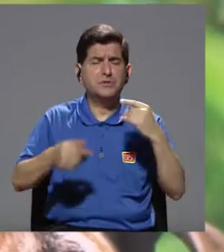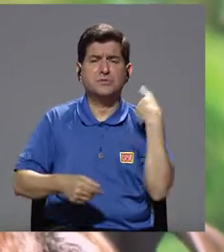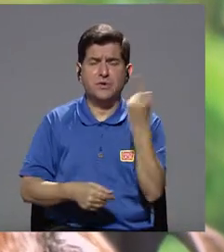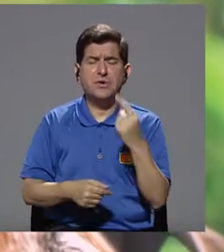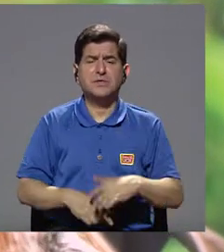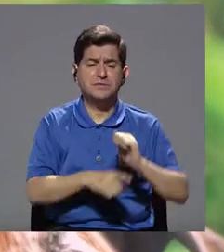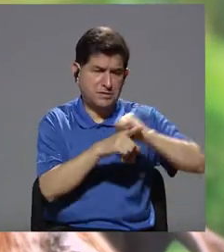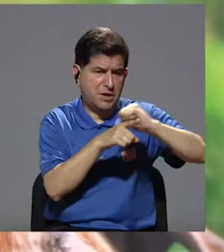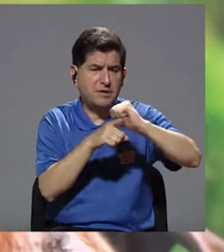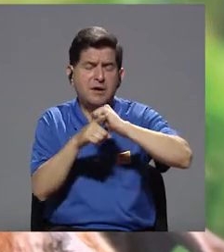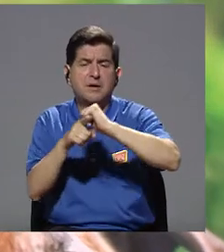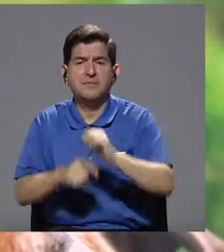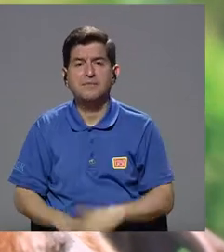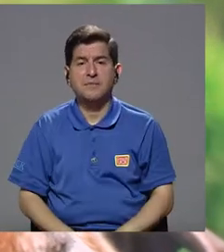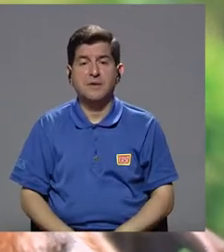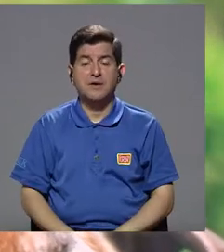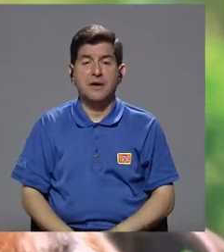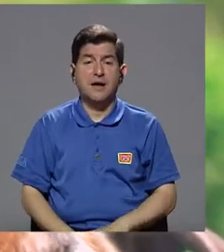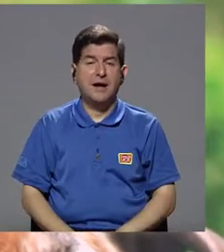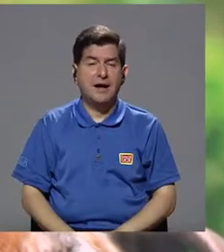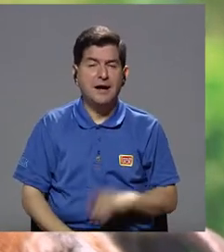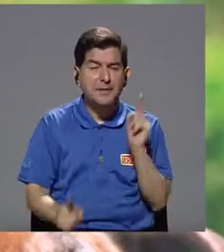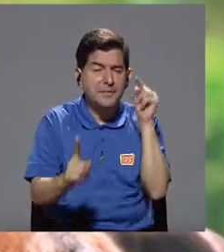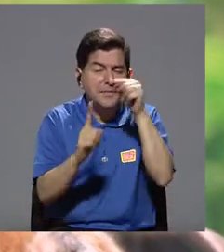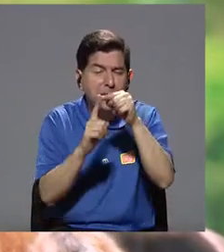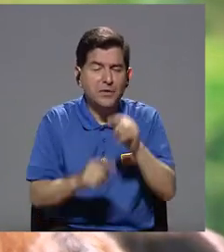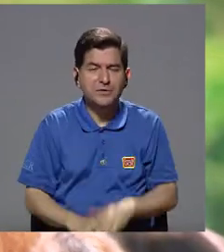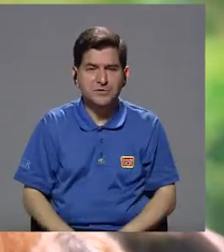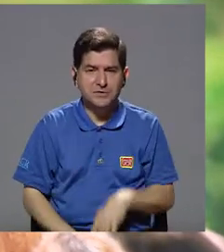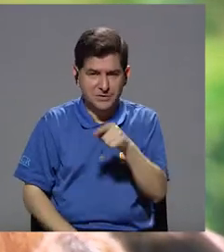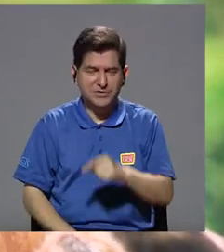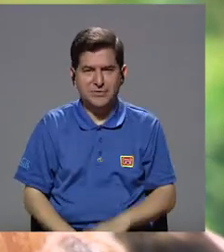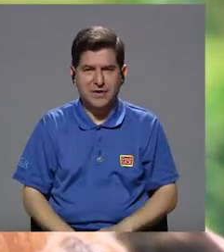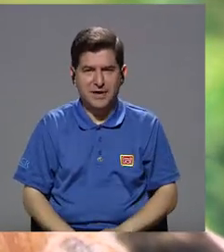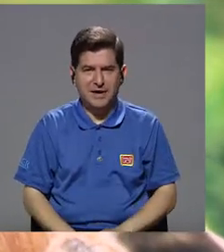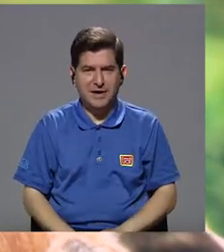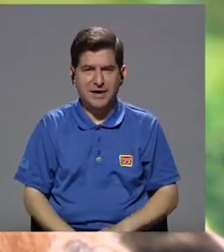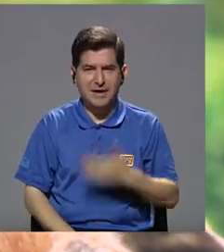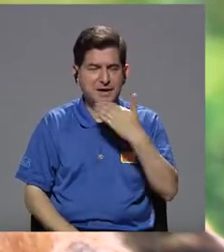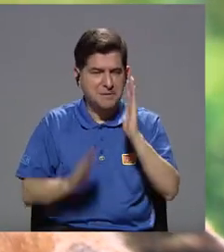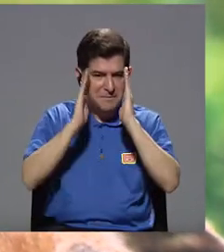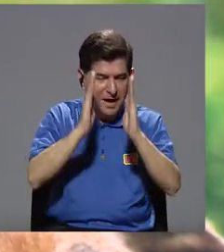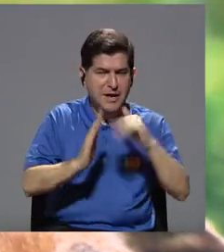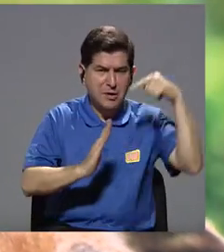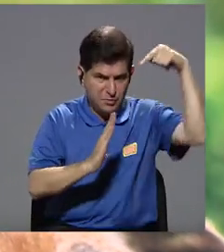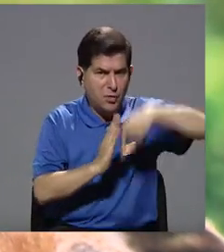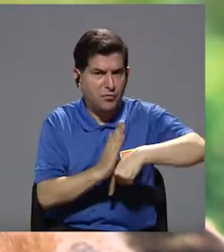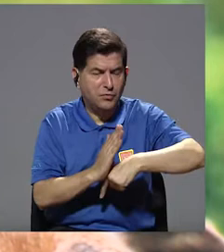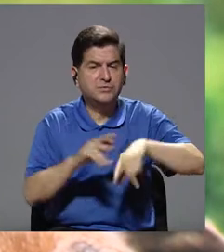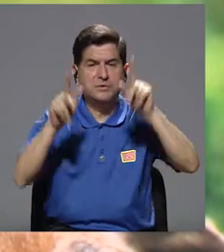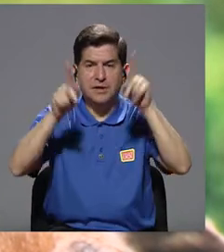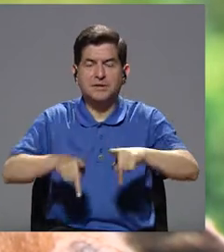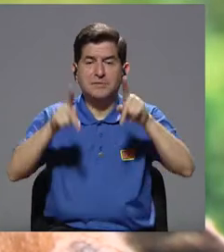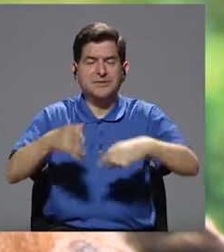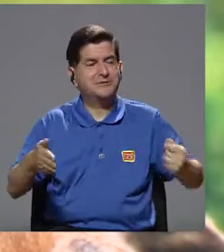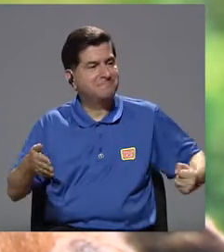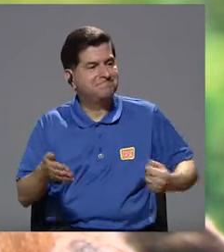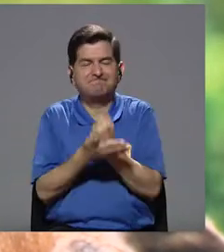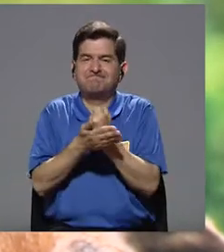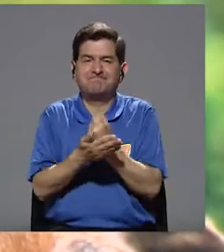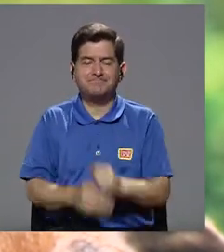conversamos siempre en nuestras capacitaciones, cuando hay una intención, un maltrato, un animal, una intención ya severa, pues son personas que